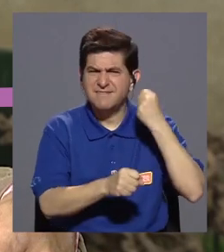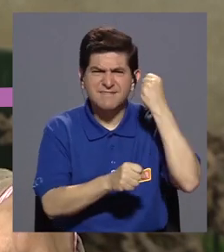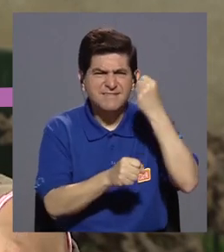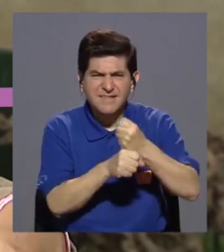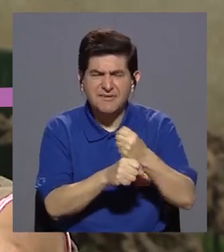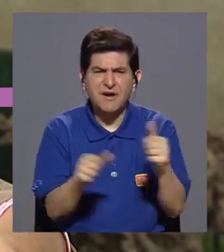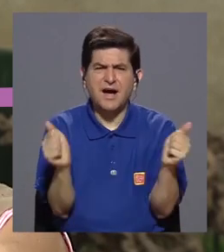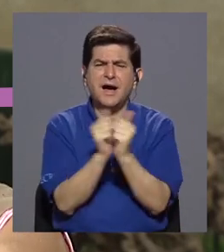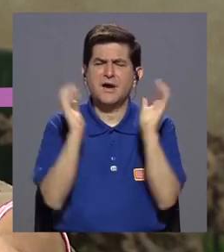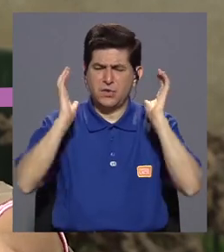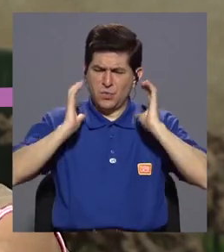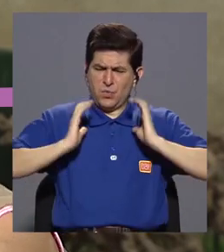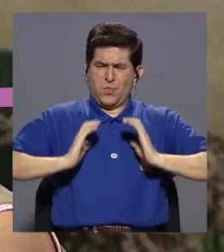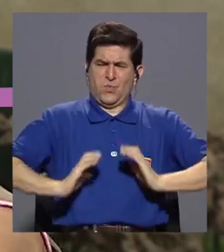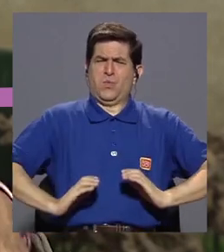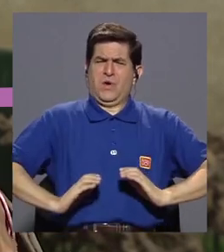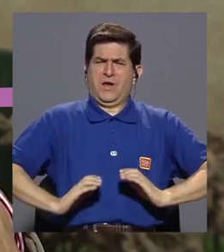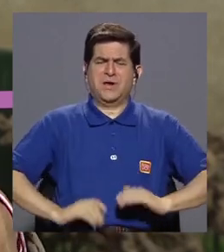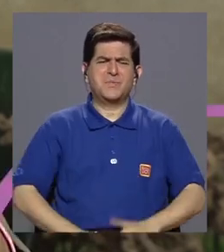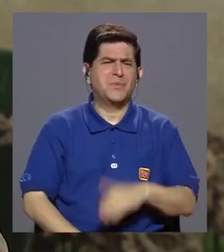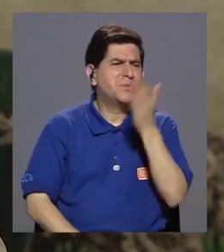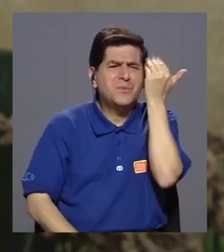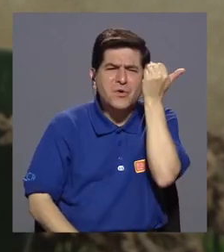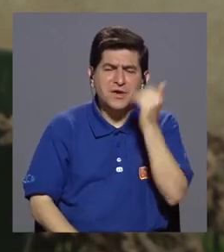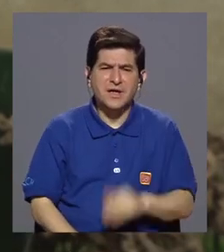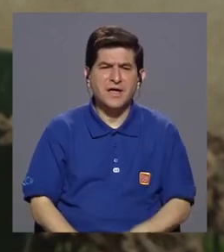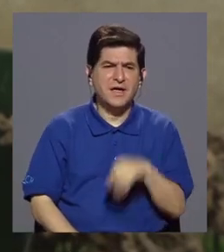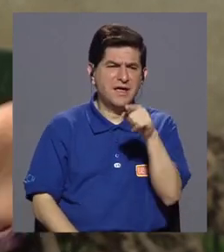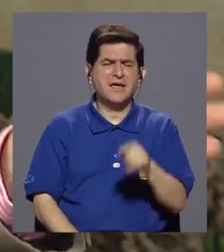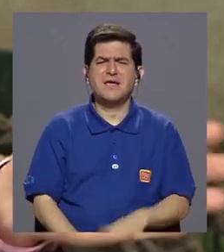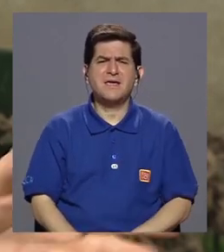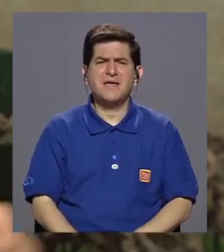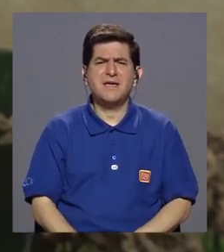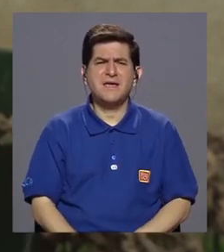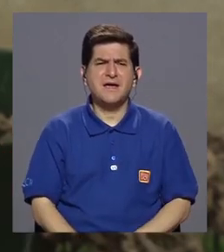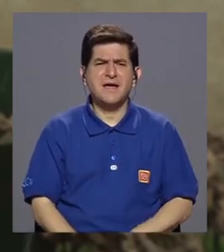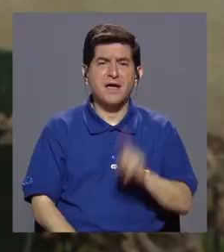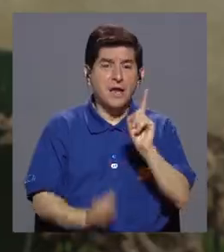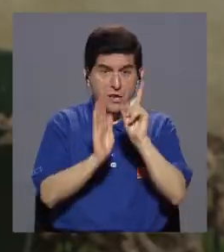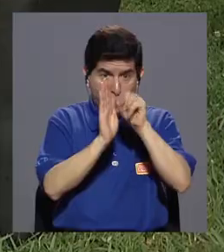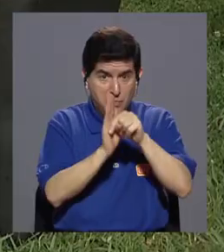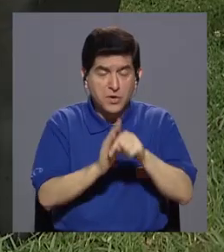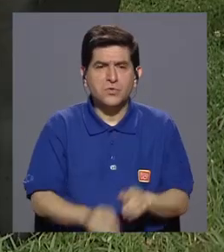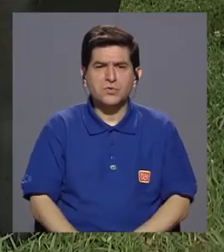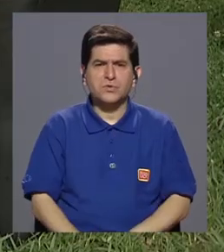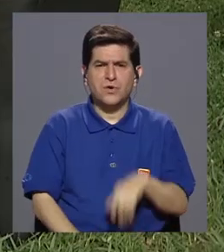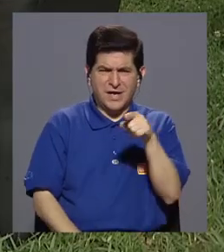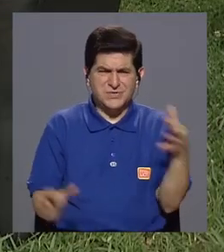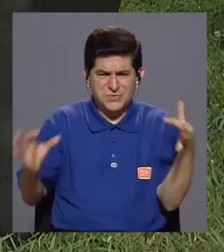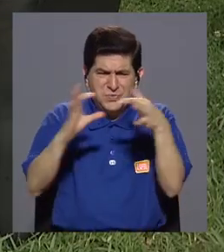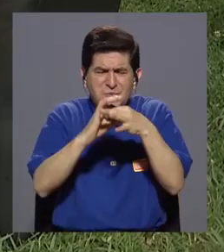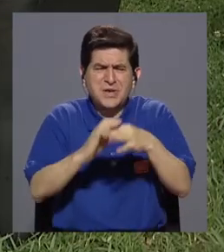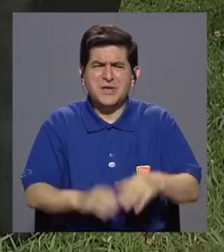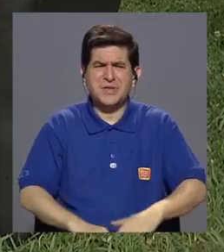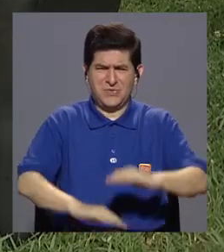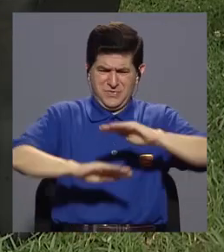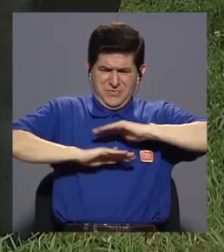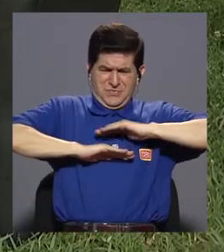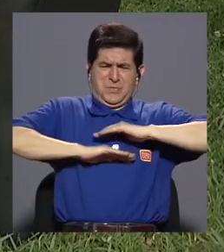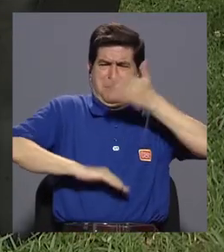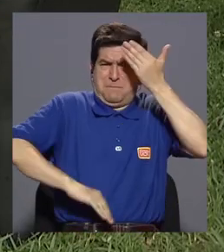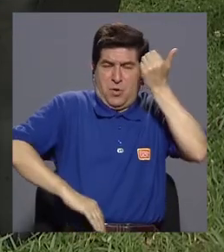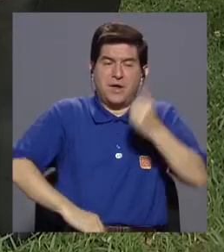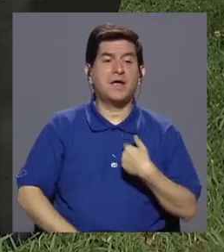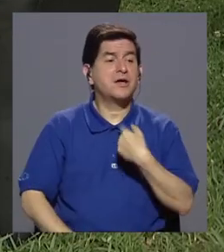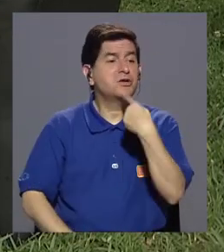con el cuerpo? ¿Y cómo enlaza esto con la plenitud en este minuto que nos queda de programa, de bloqueo? En este